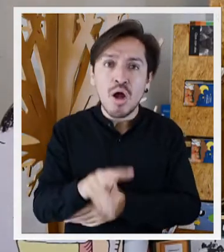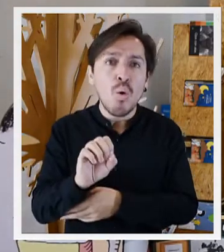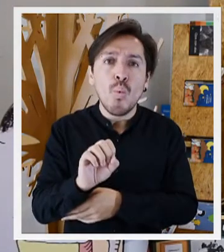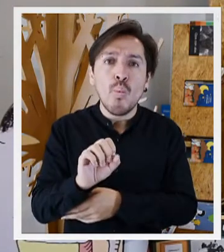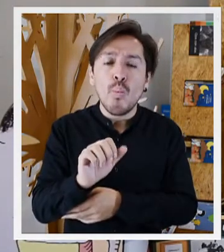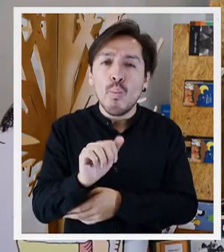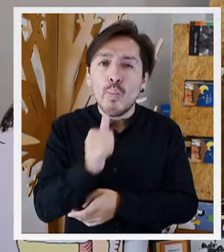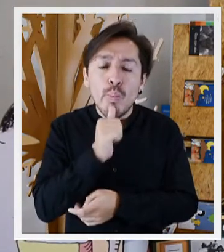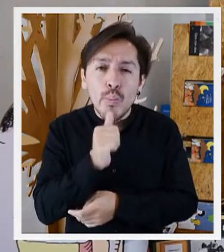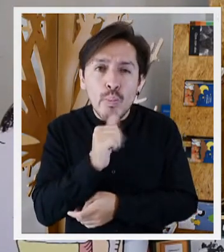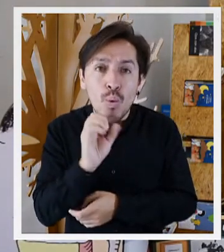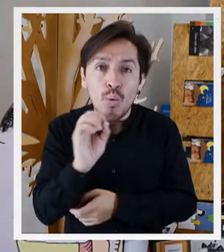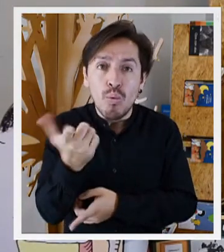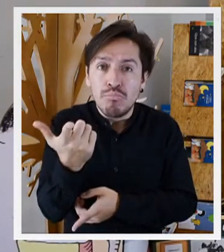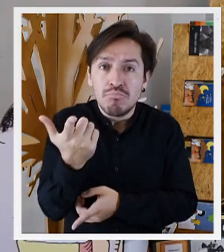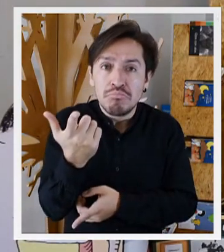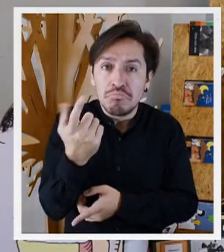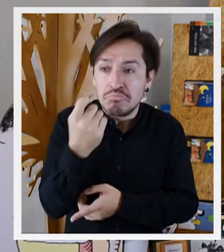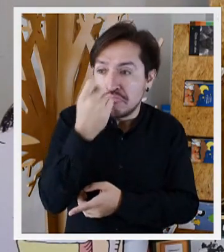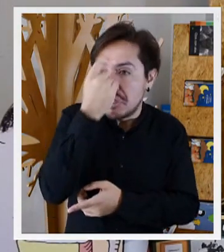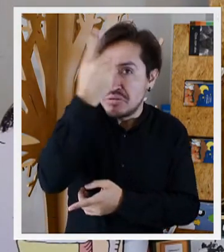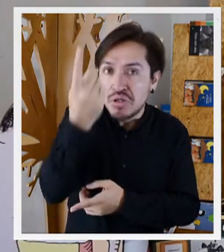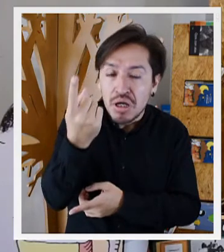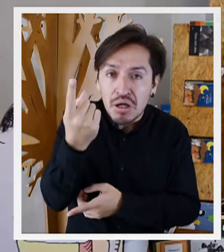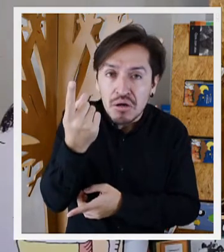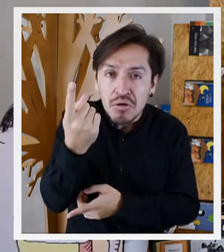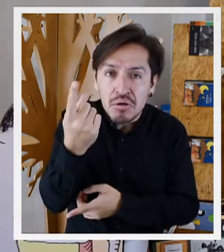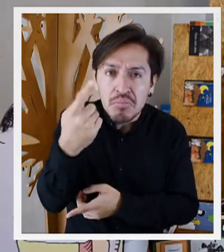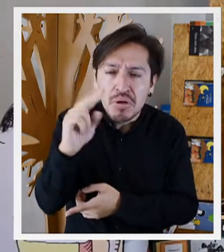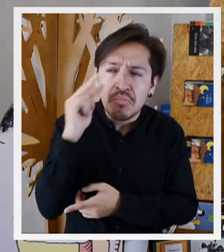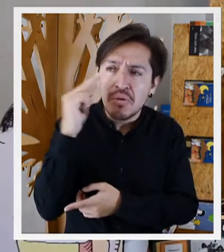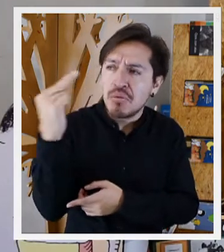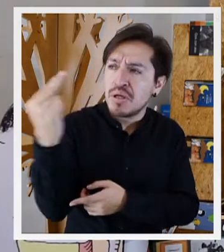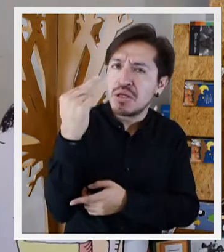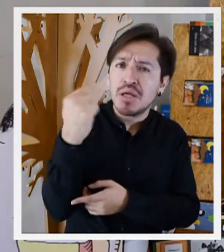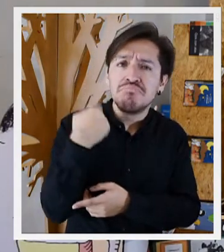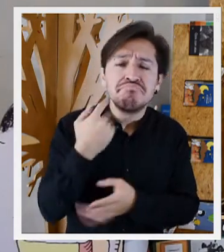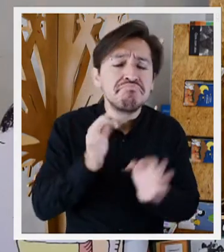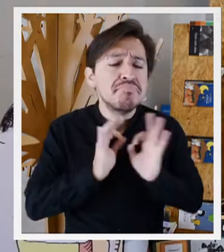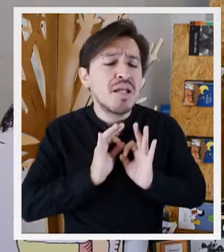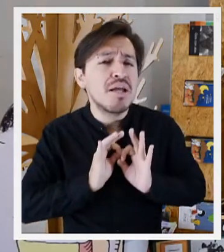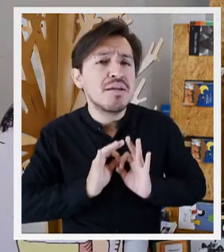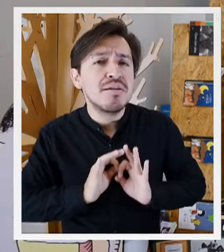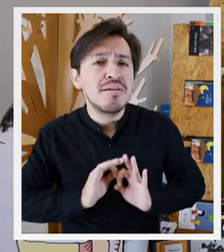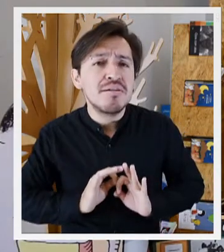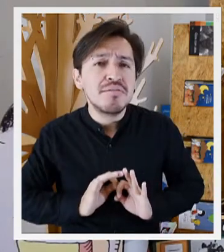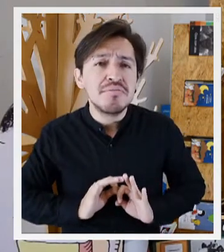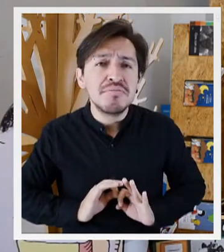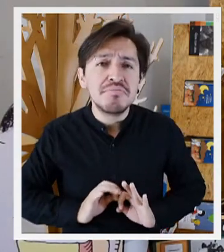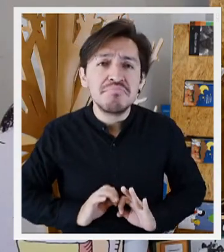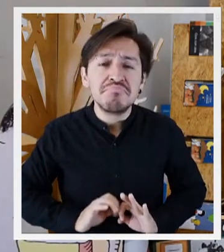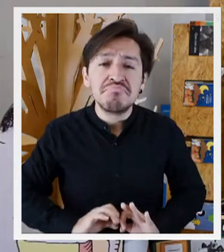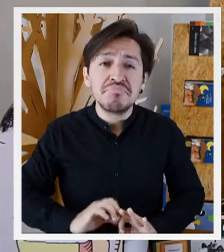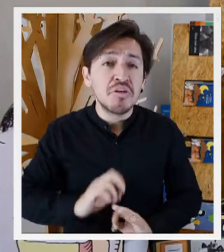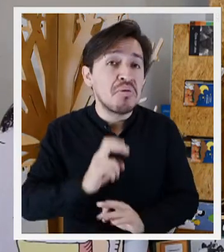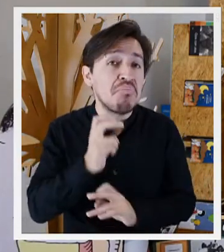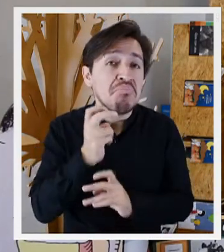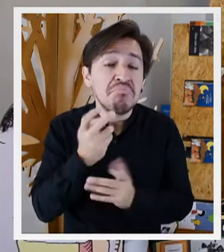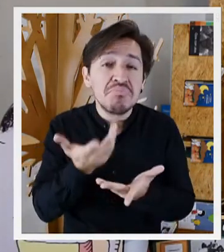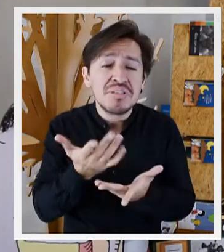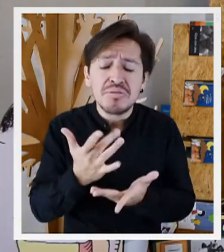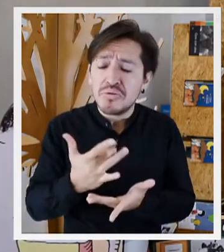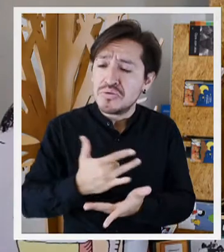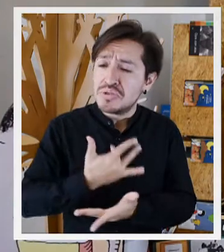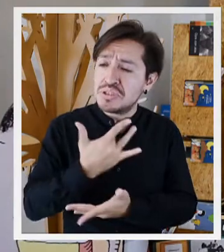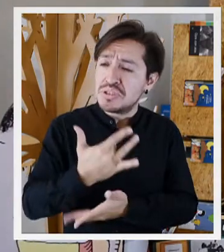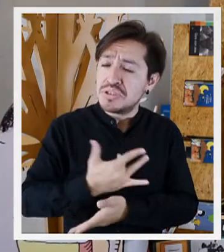No sabía si era real o no, o si lo estaba inventando, pero ella solo me miraba con una tranquilidad, solo haciendo así